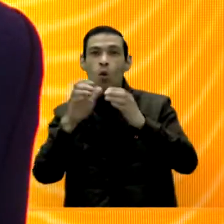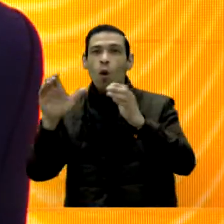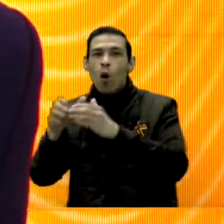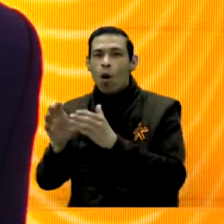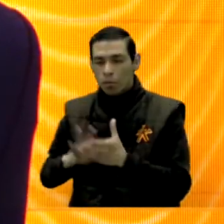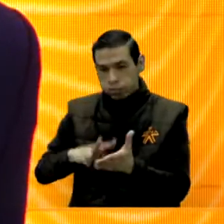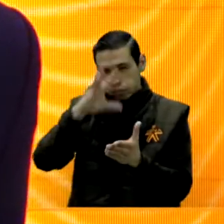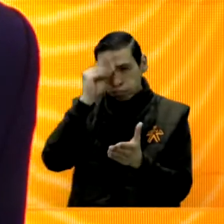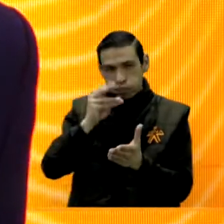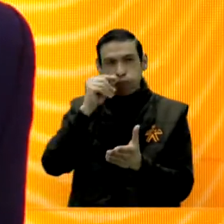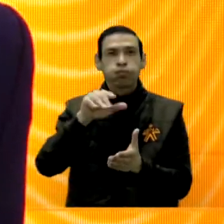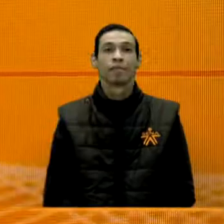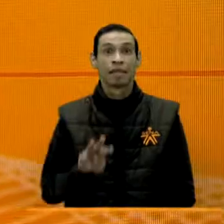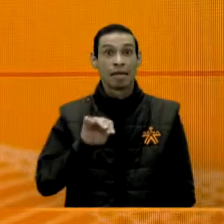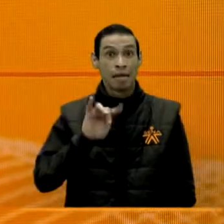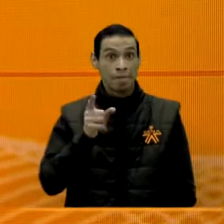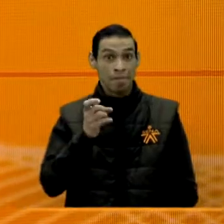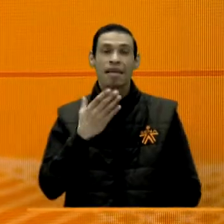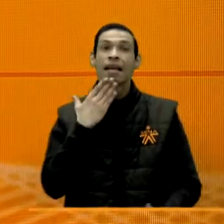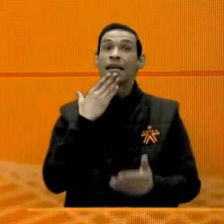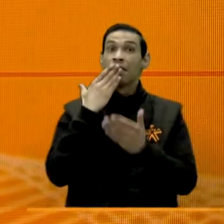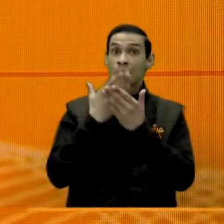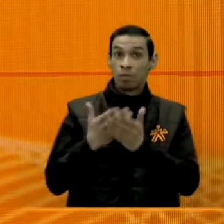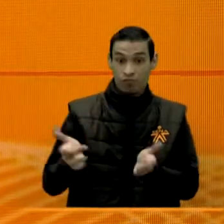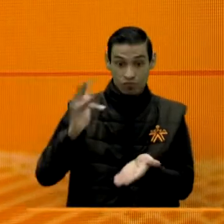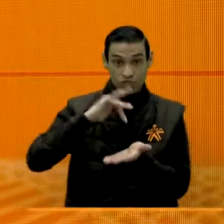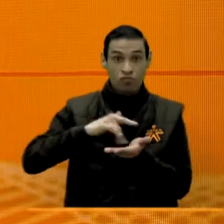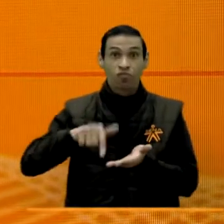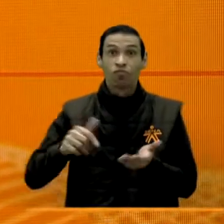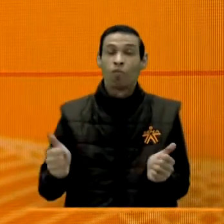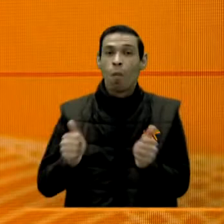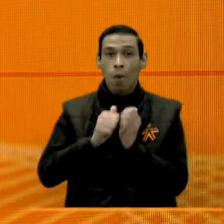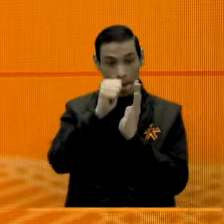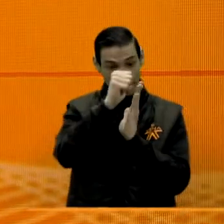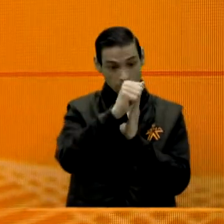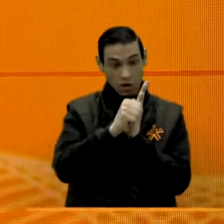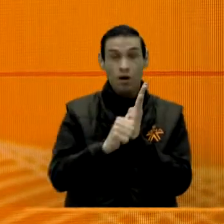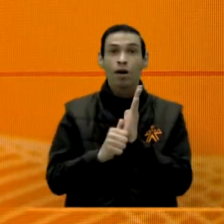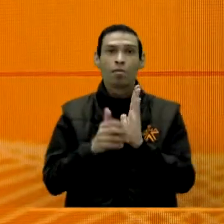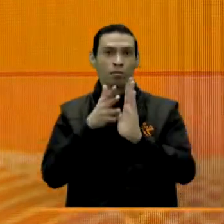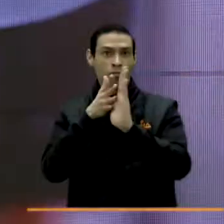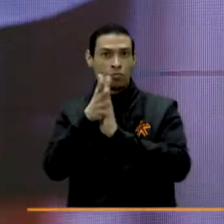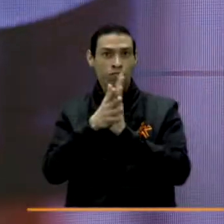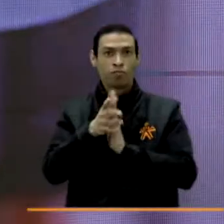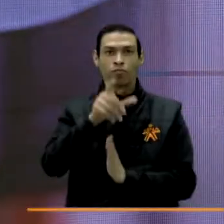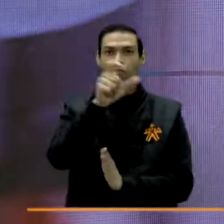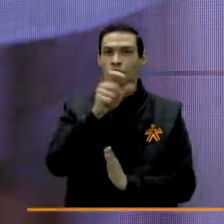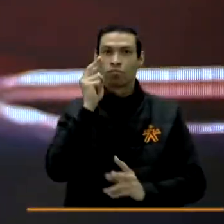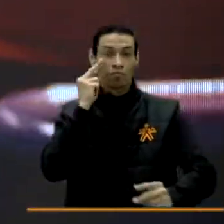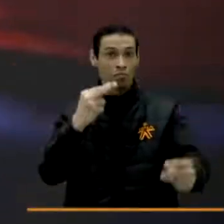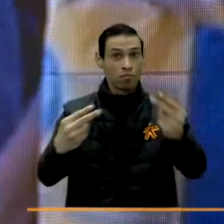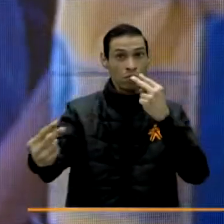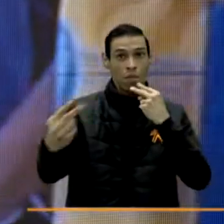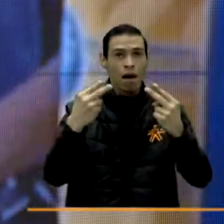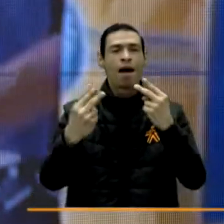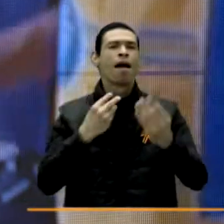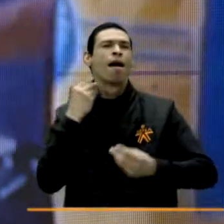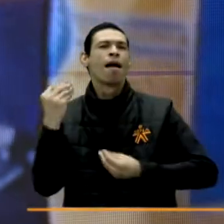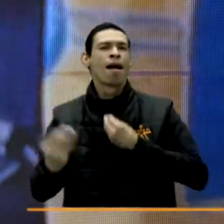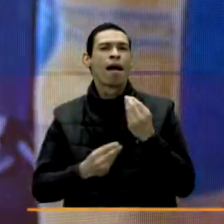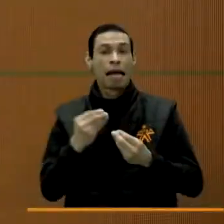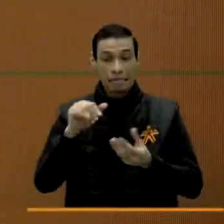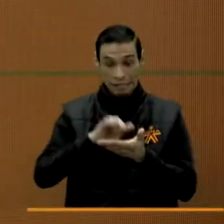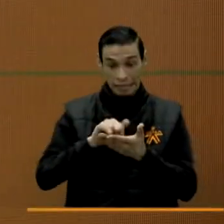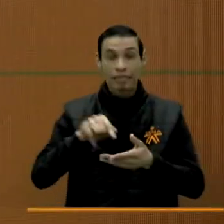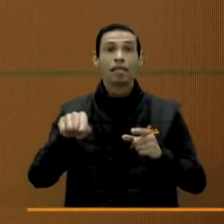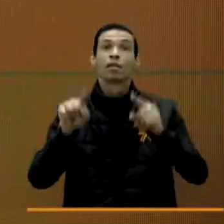más grupos de aprendices en estos campos. Miguel Ángel, muchas gracias por acompañarnos en este programa y por contarle a las personas que nos están viendo